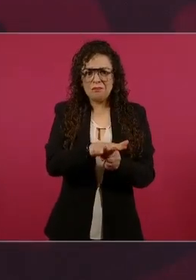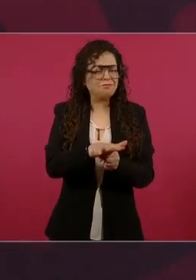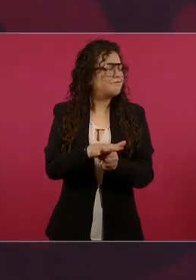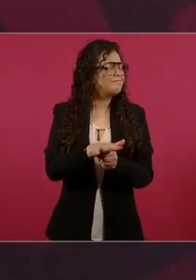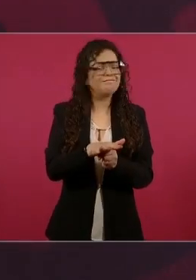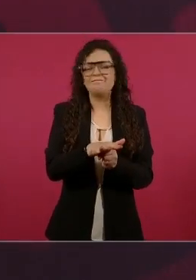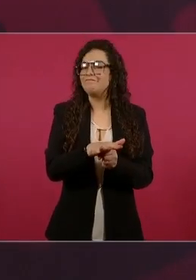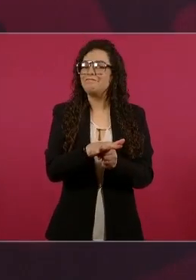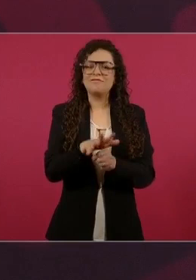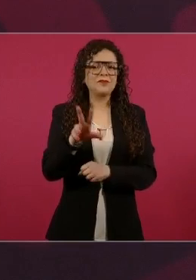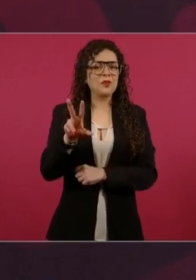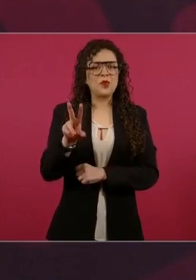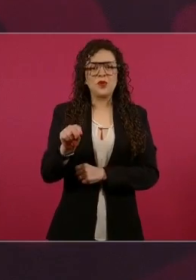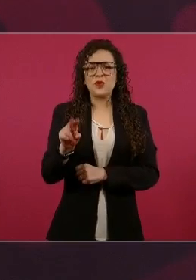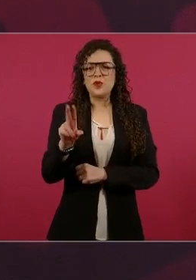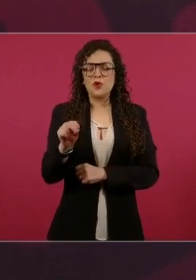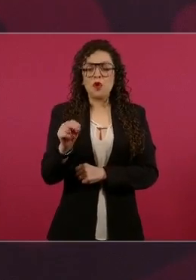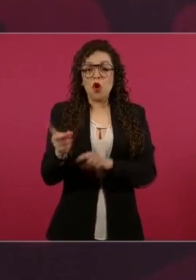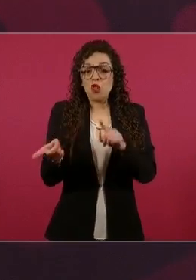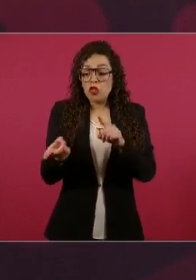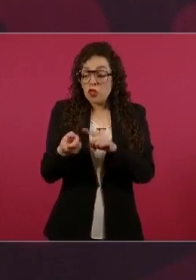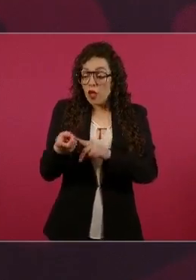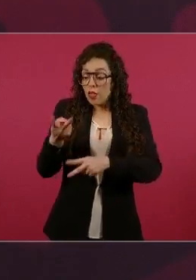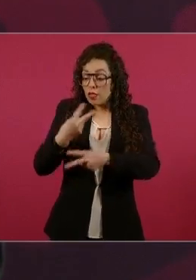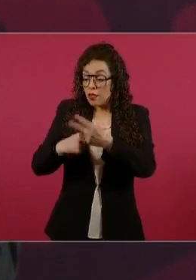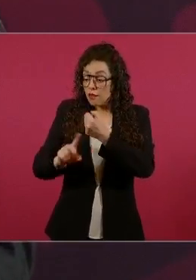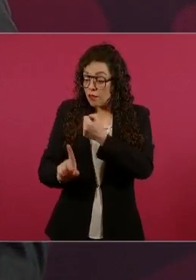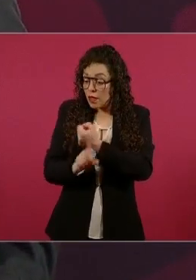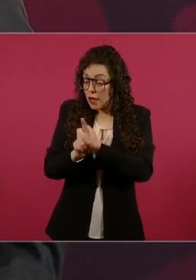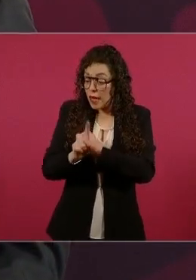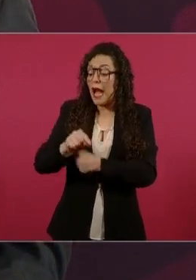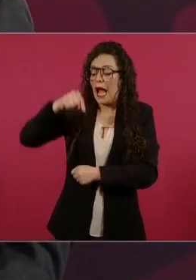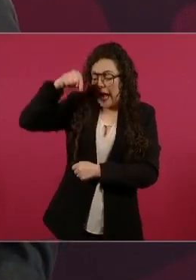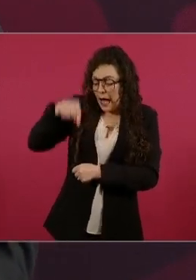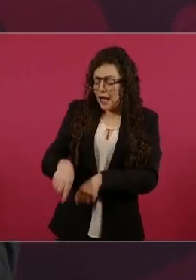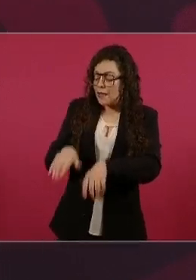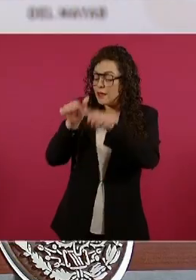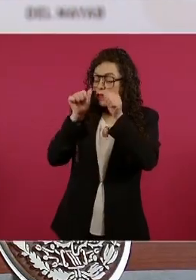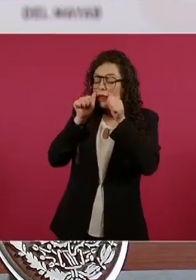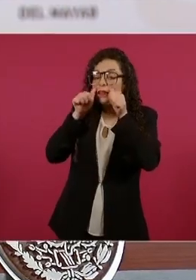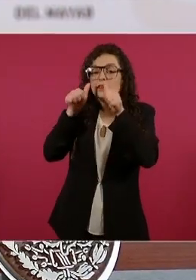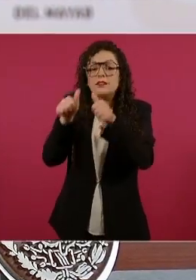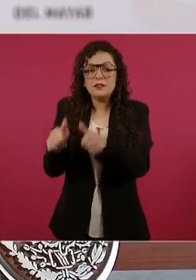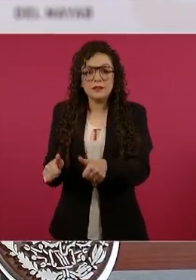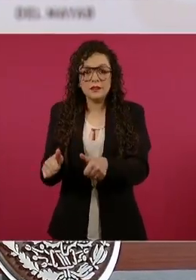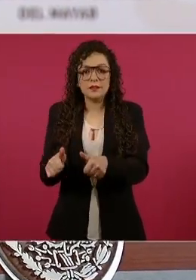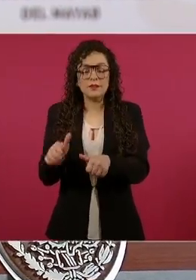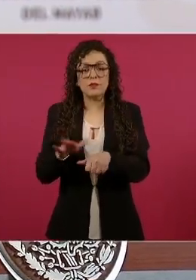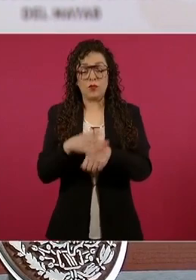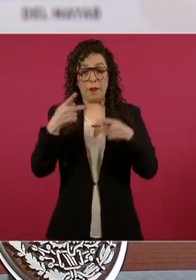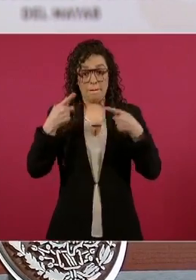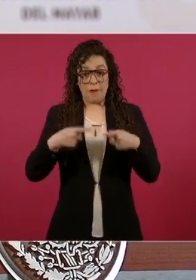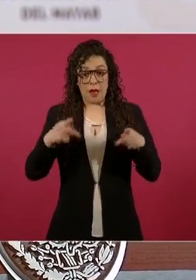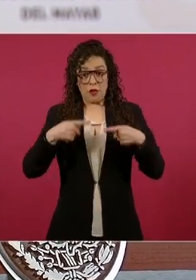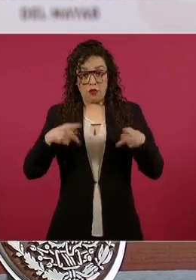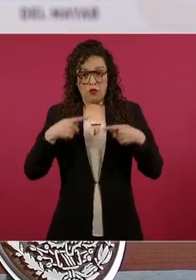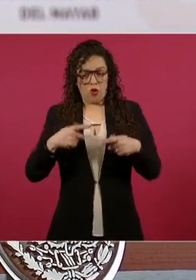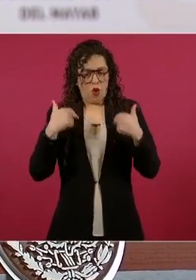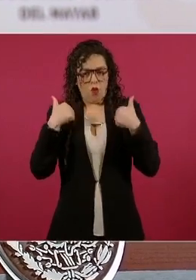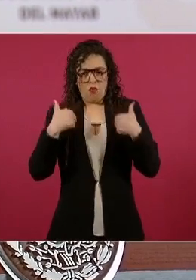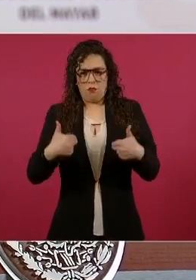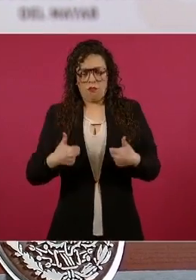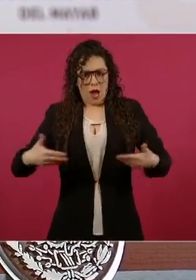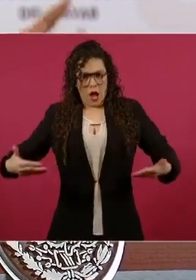partir de que el ser humano no nace malo, son las